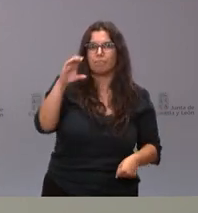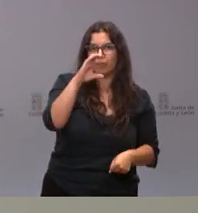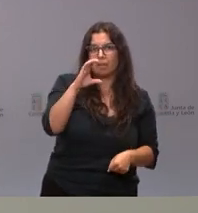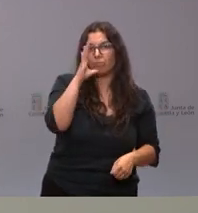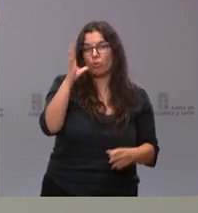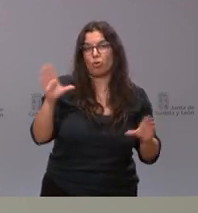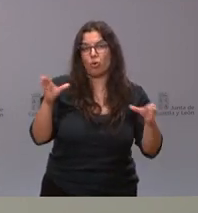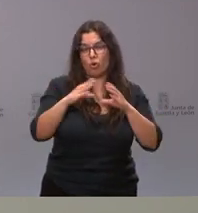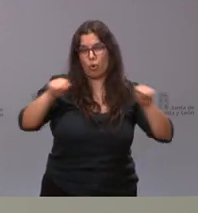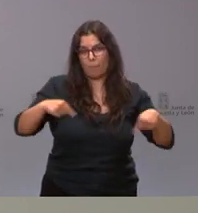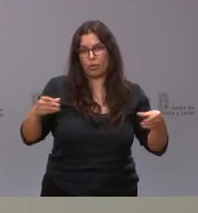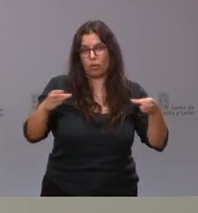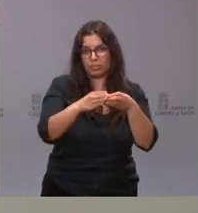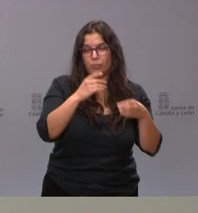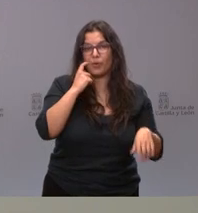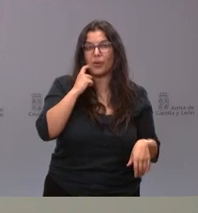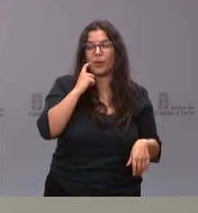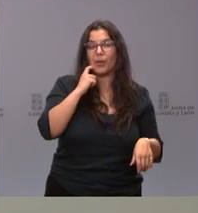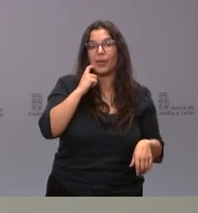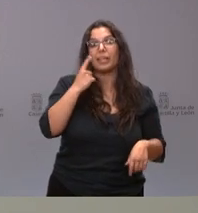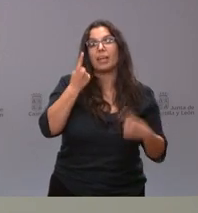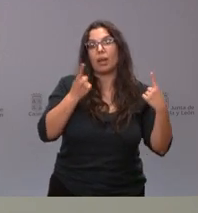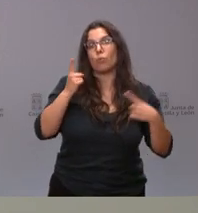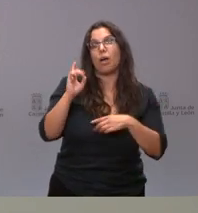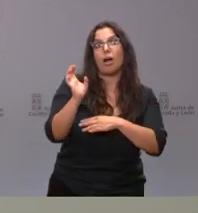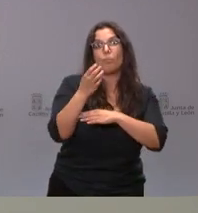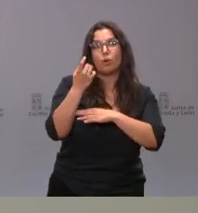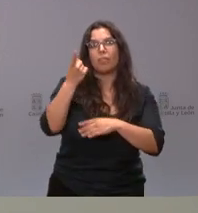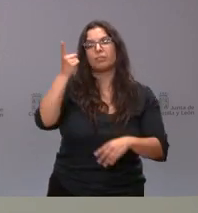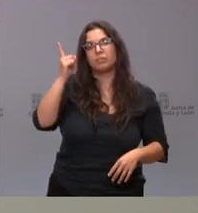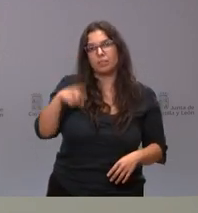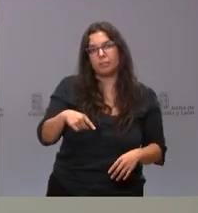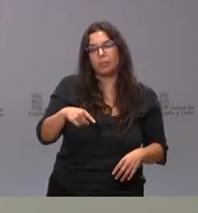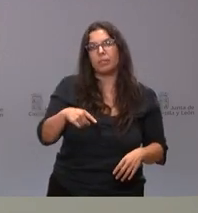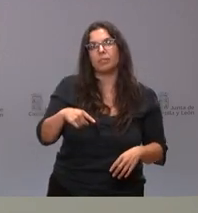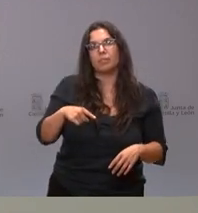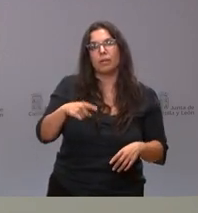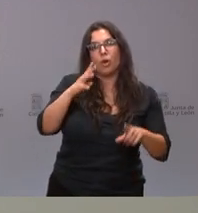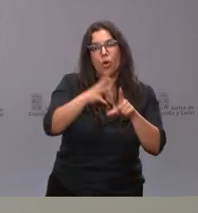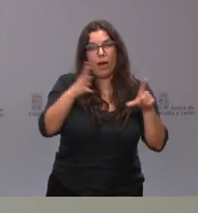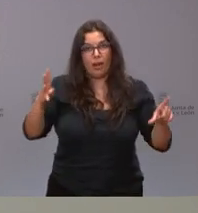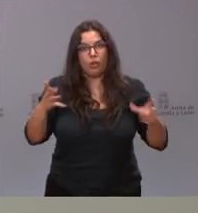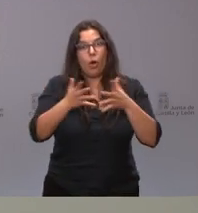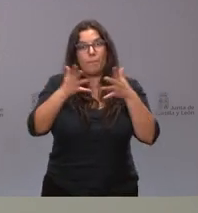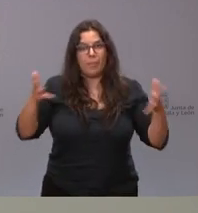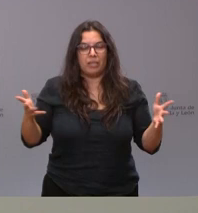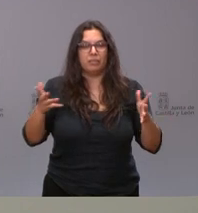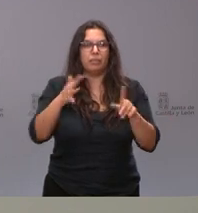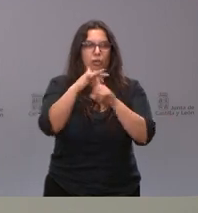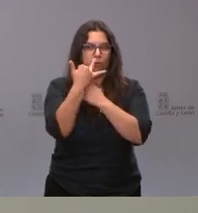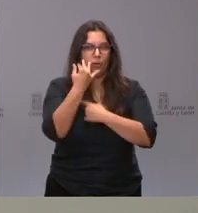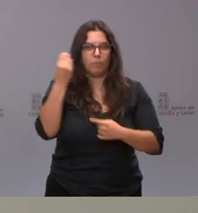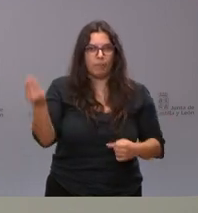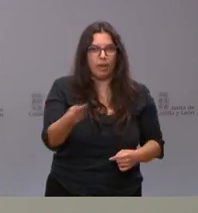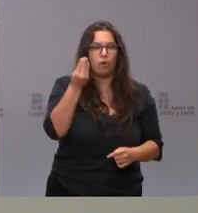ese convenio colectivo y en muchas de las ambulancias, además, pues están más tiempo y en mejores condiciones, con lo cual lo que